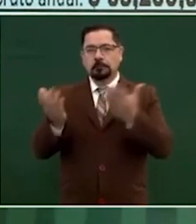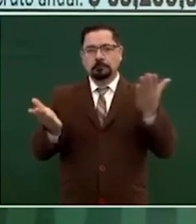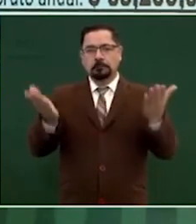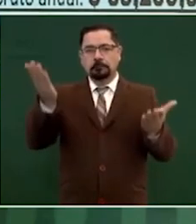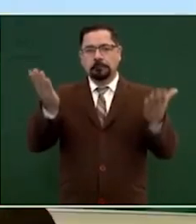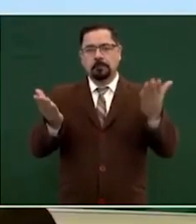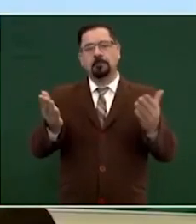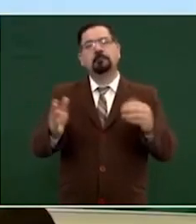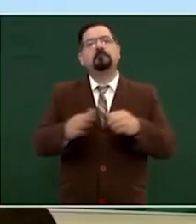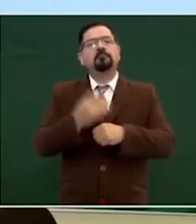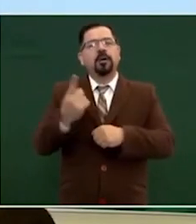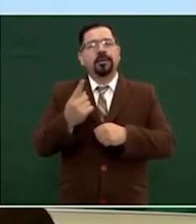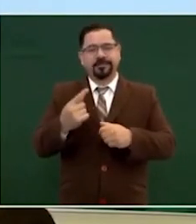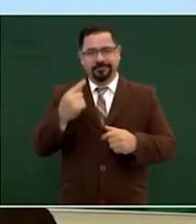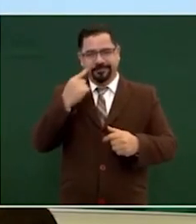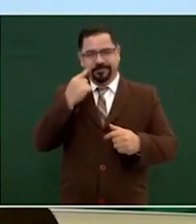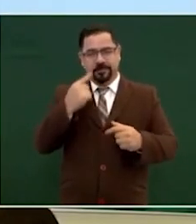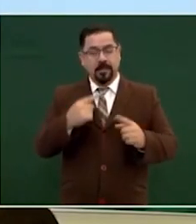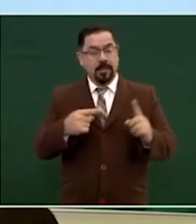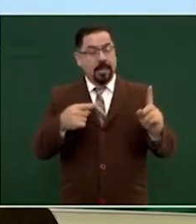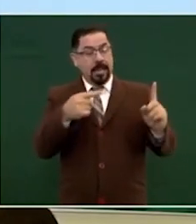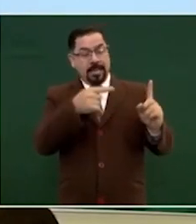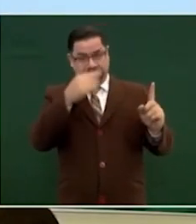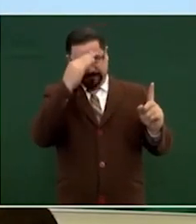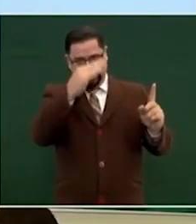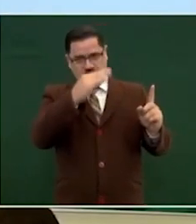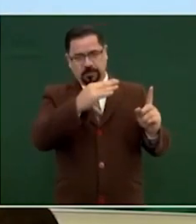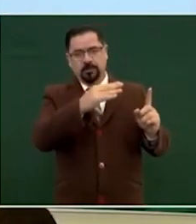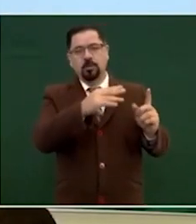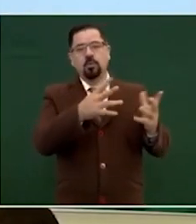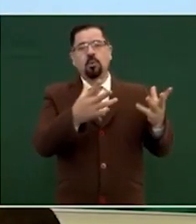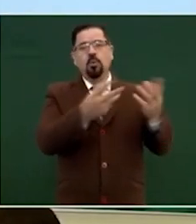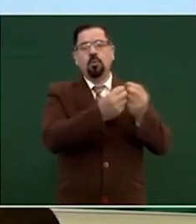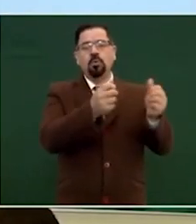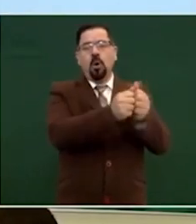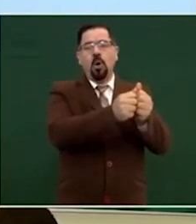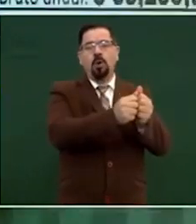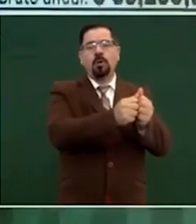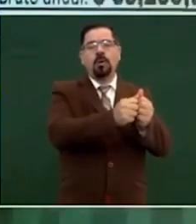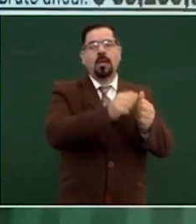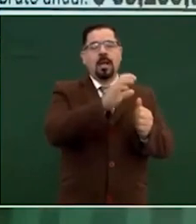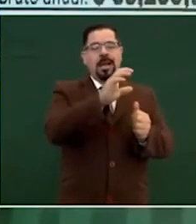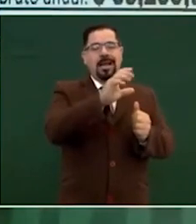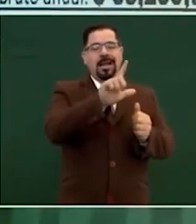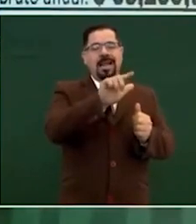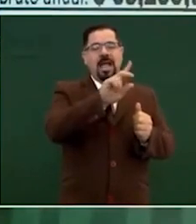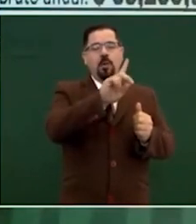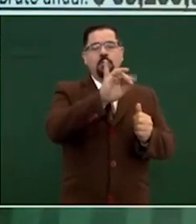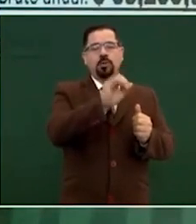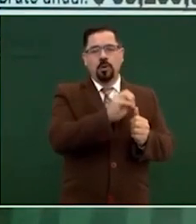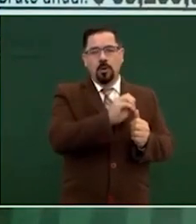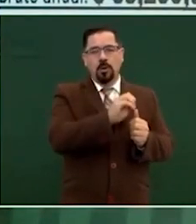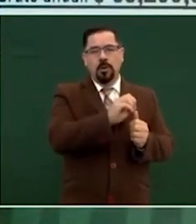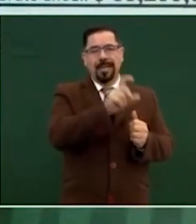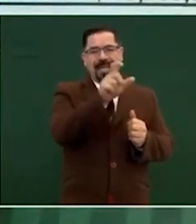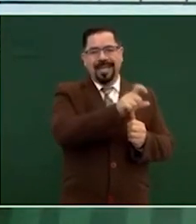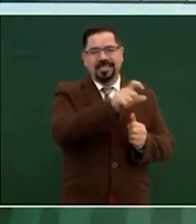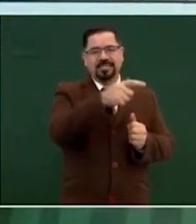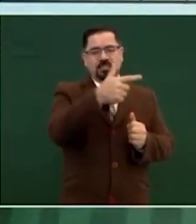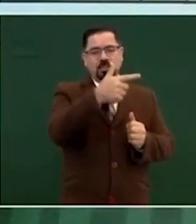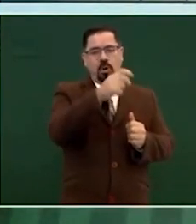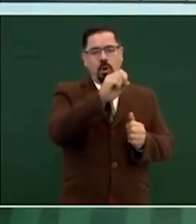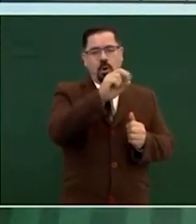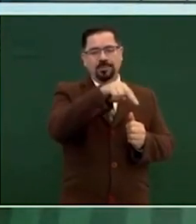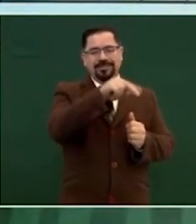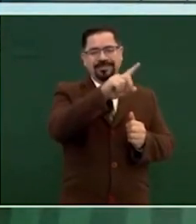este señor junto con Claudio X González se atrevió a hacer una película en contra de los maestros cuando querían